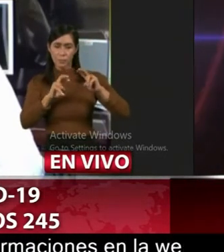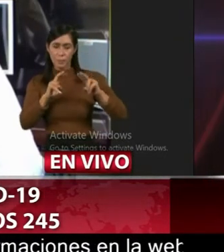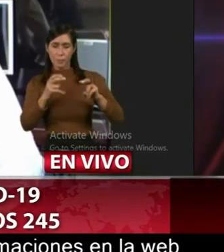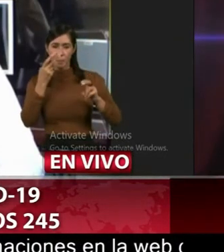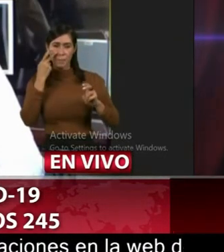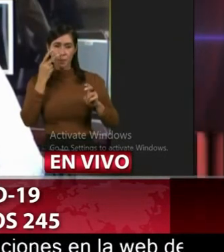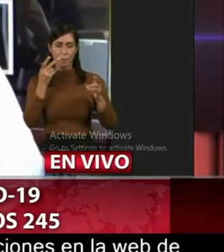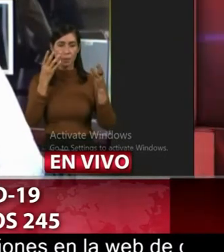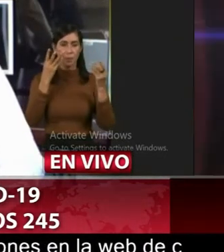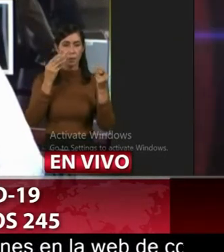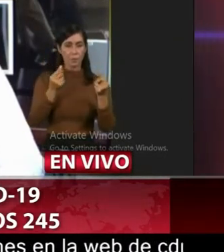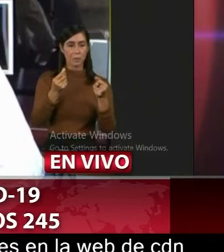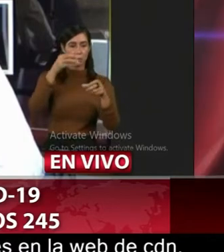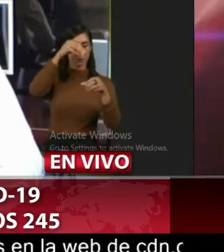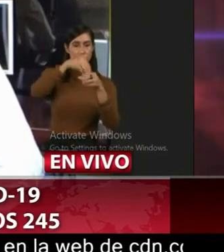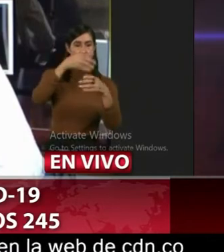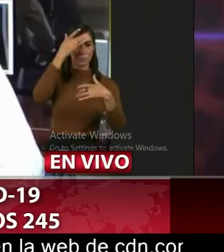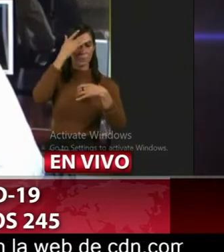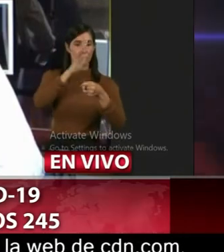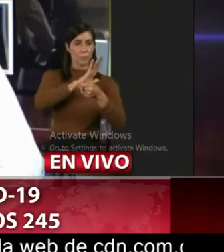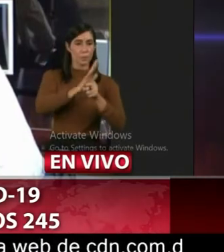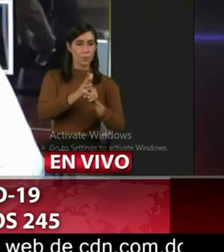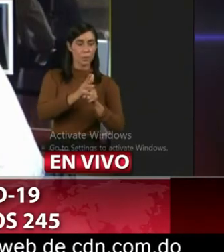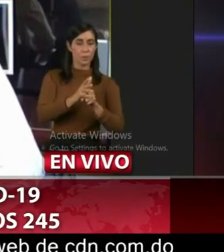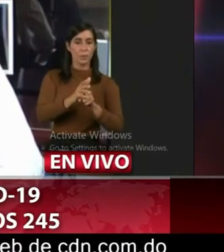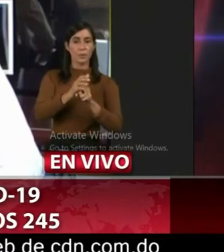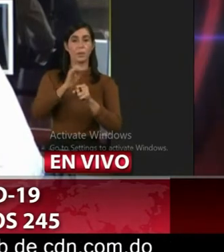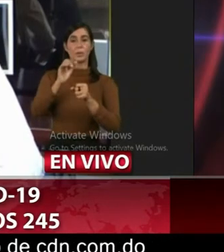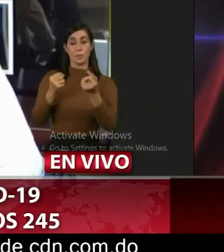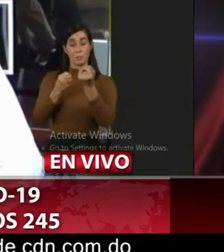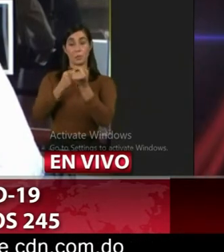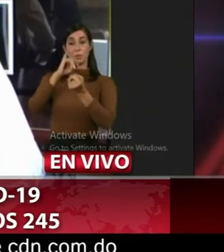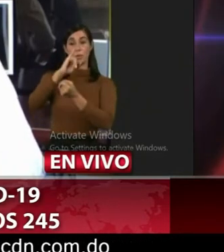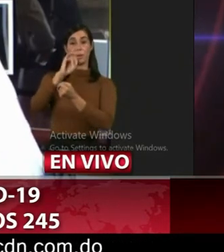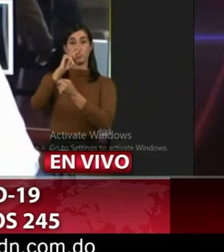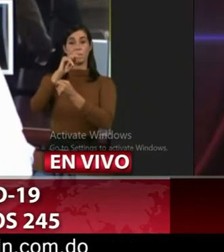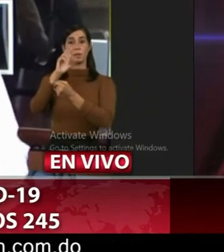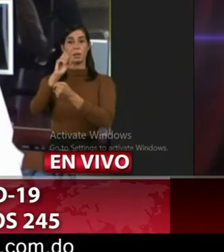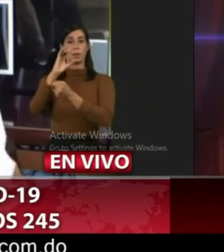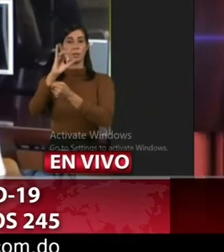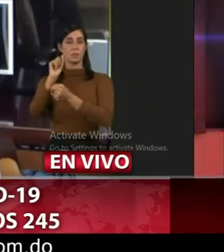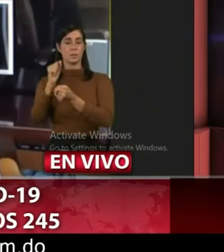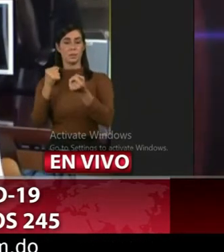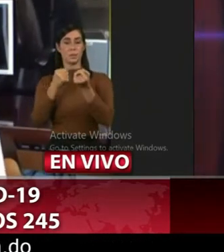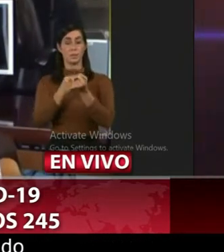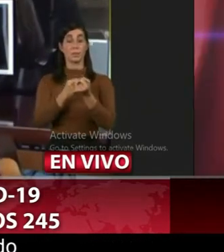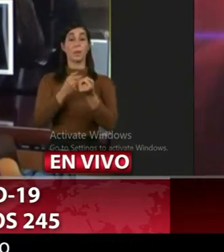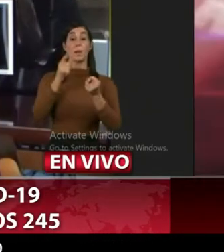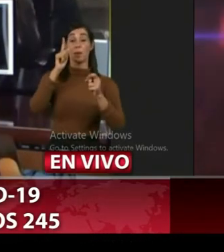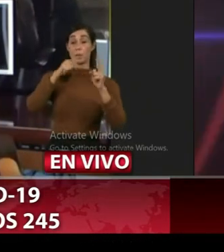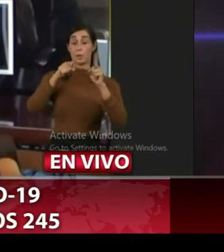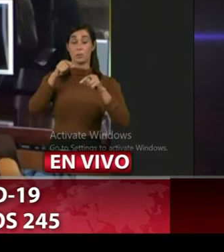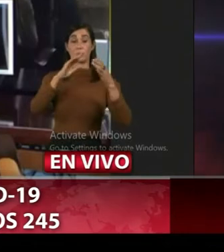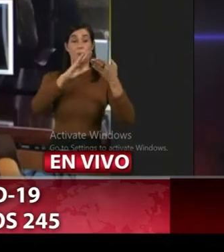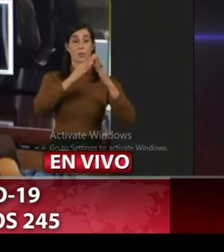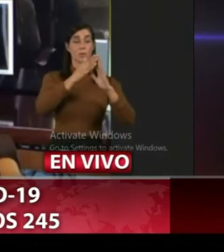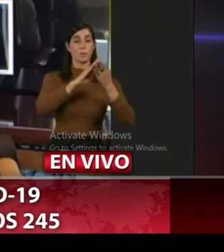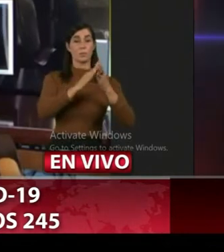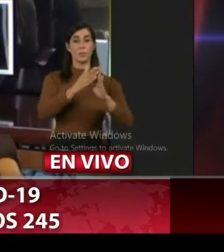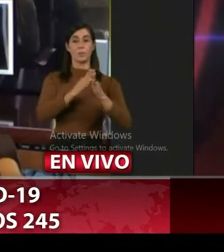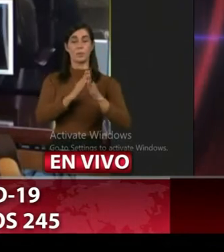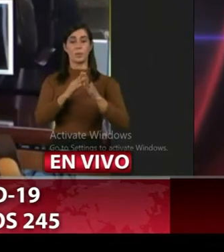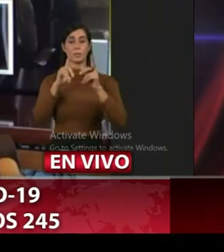a través del INACID el Instituto Nacional de Ciencias Forense ya que la comunidad internacional está